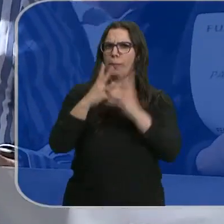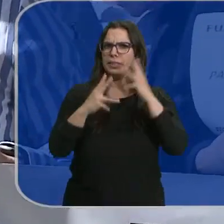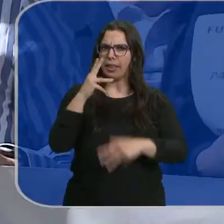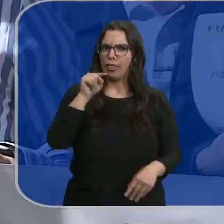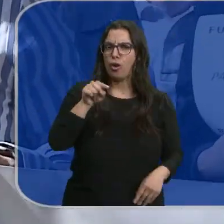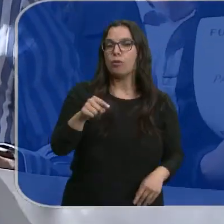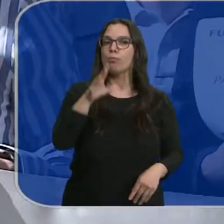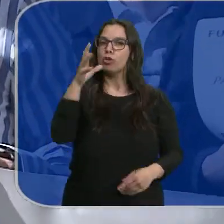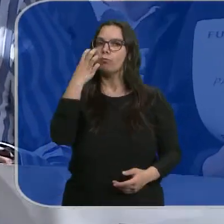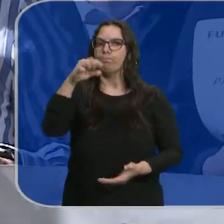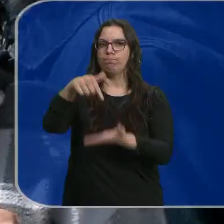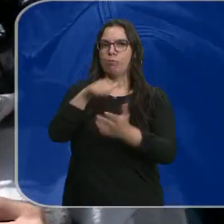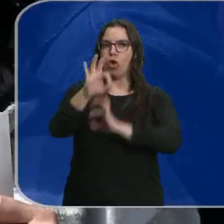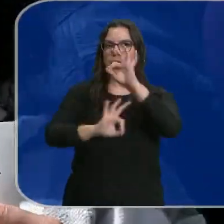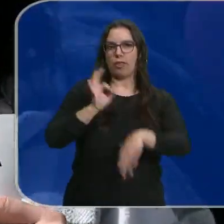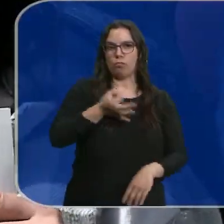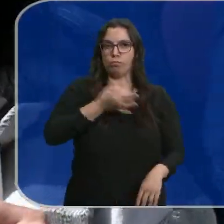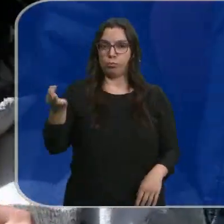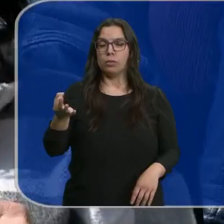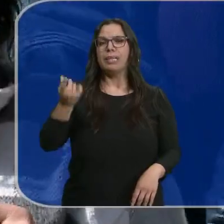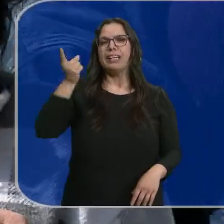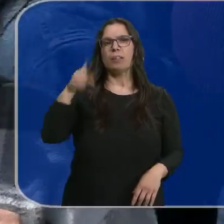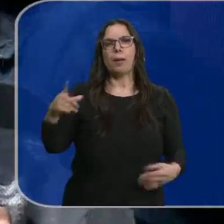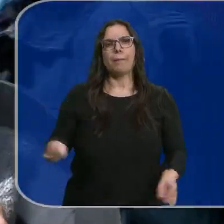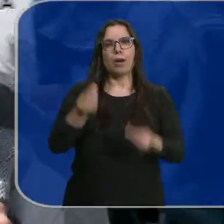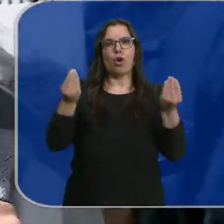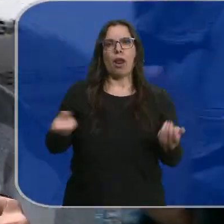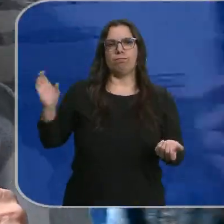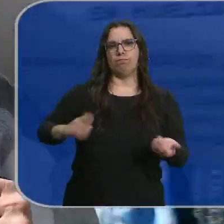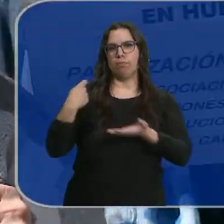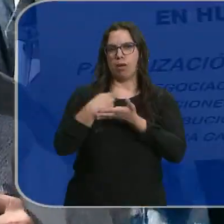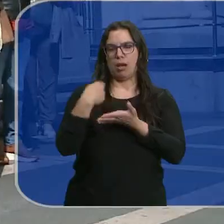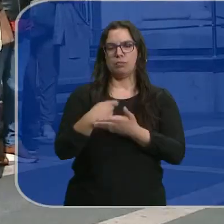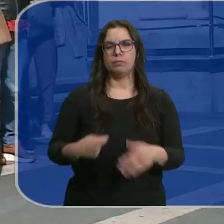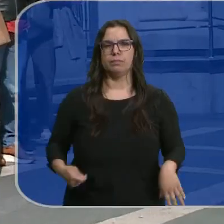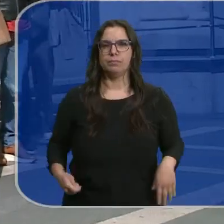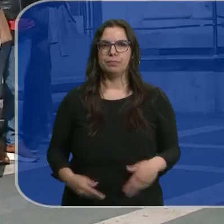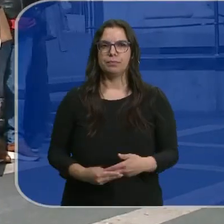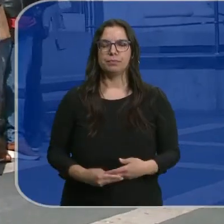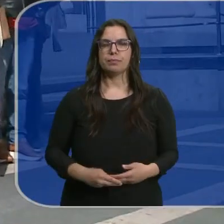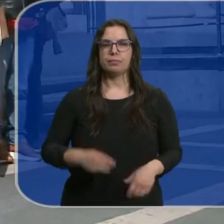por eso reclaman una organización más eficiente del sistema y una mejora en la retribución de sus funciones.